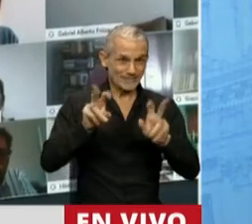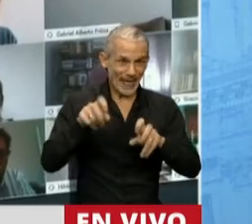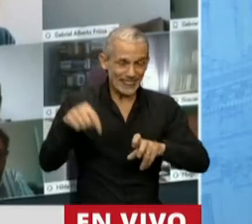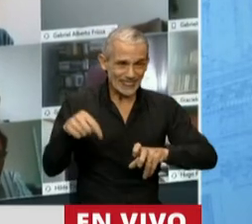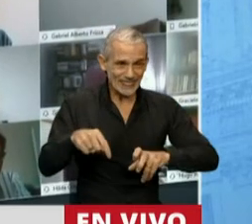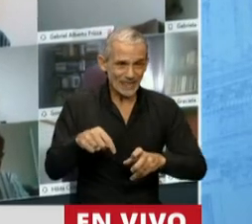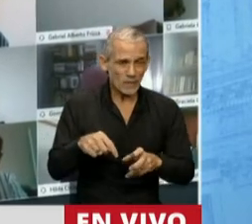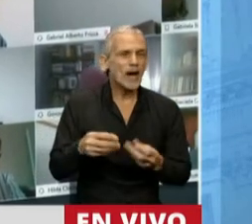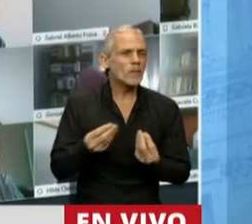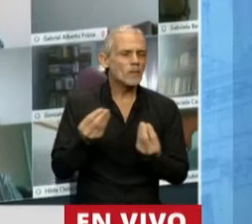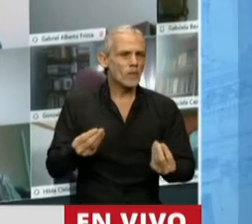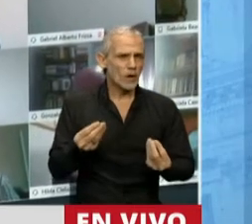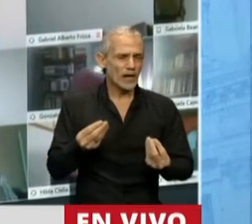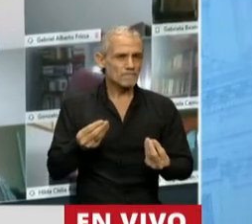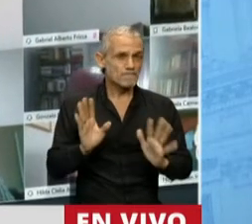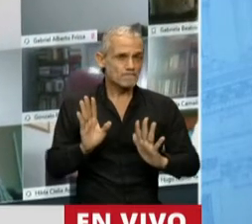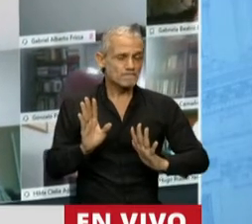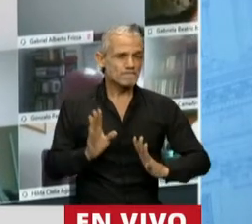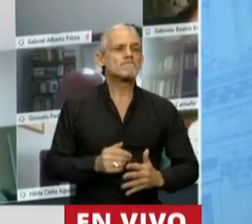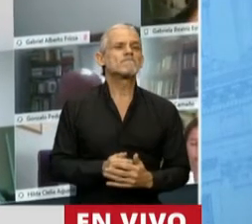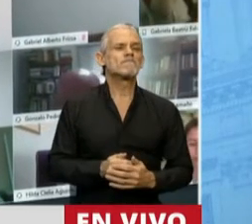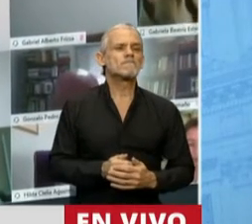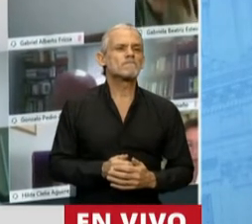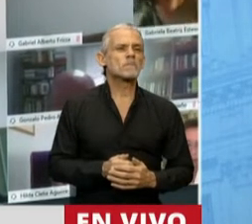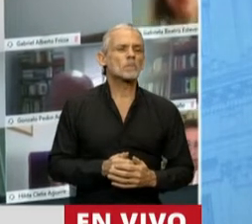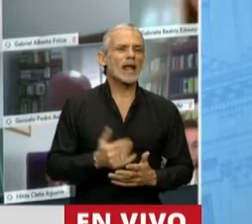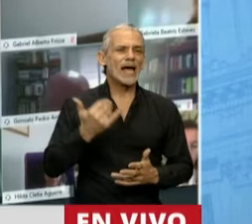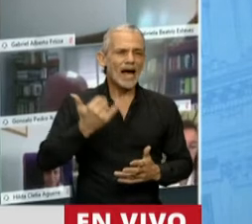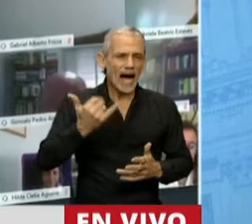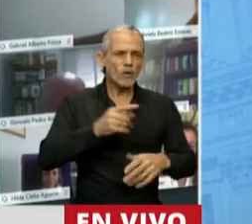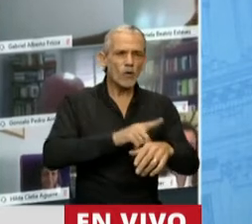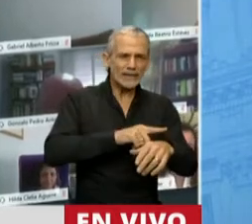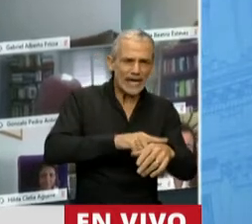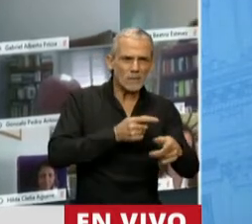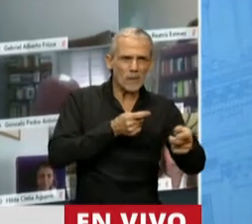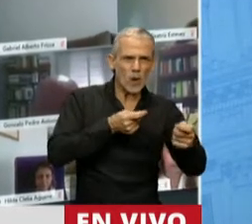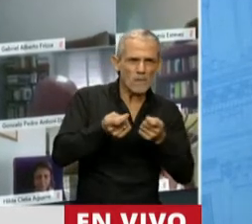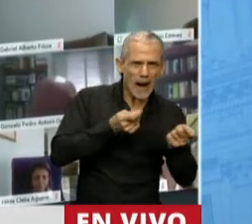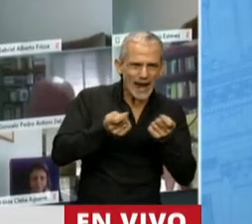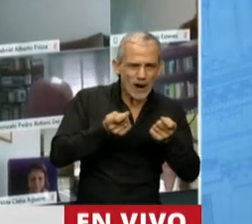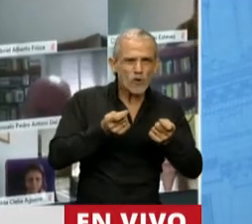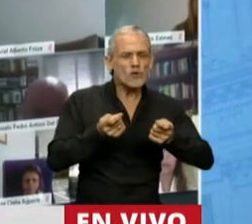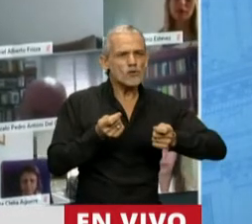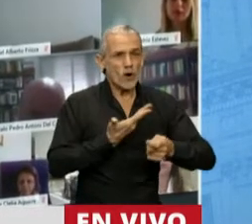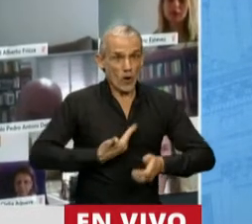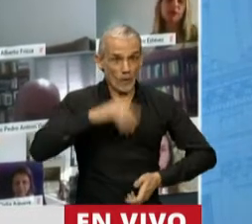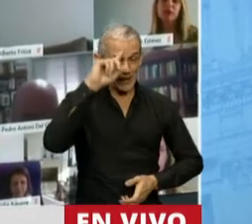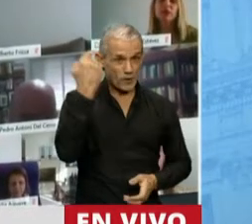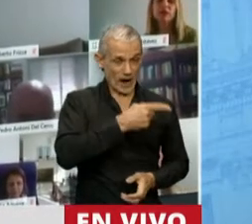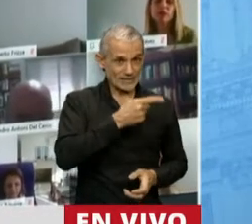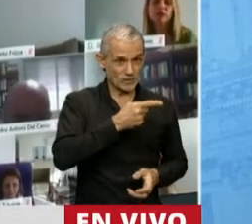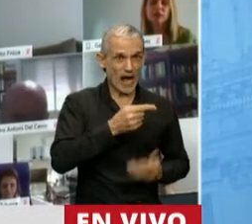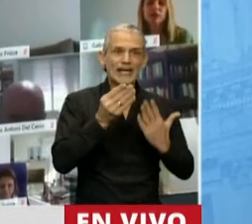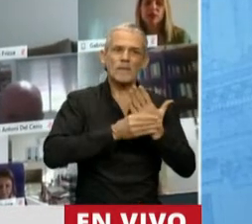y parecería indicar además un manejo de los tiempos de parte del Gobierno Nacional,